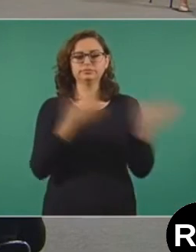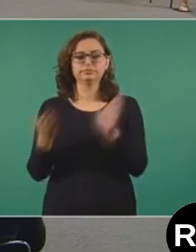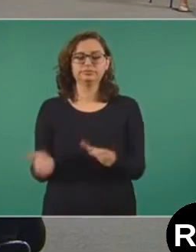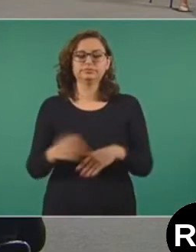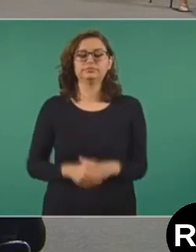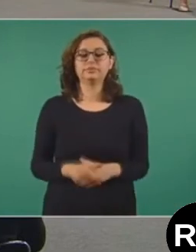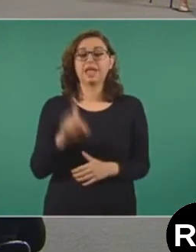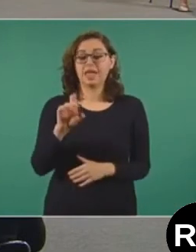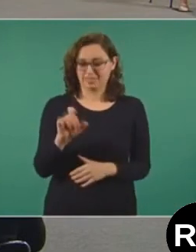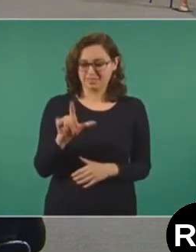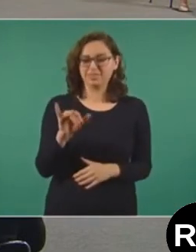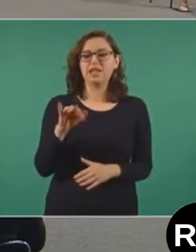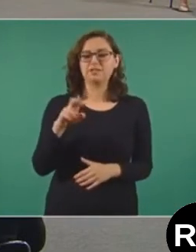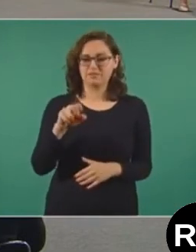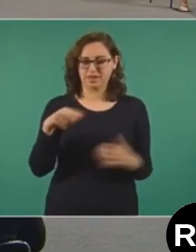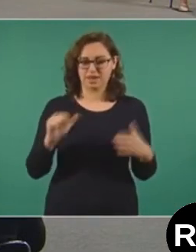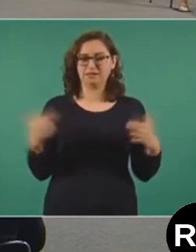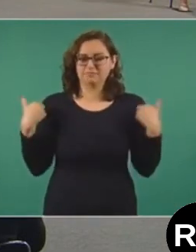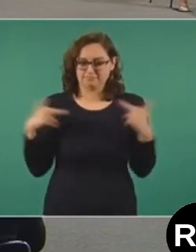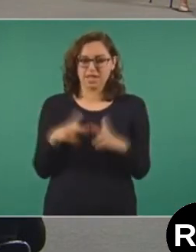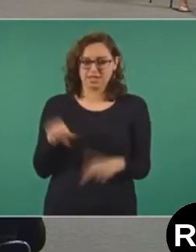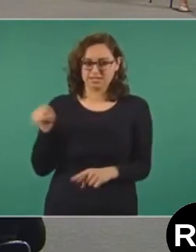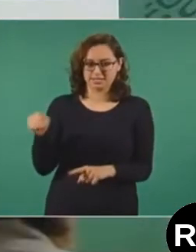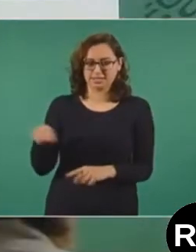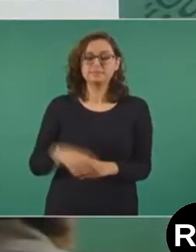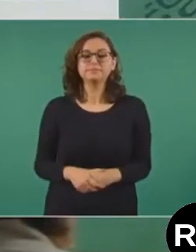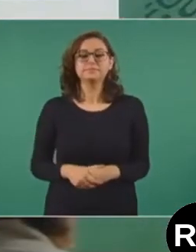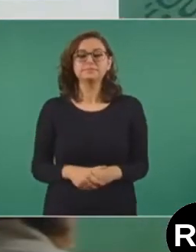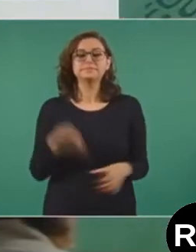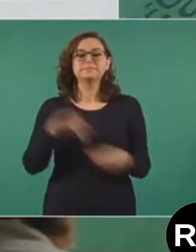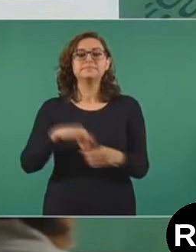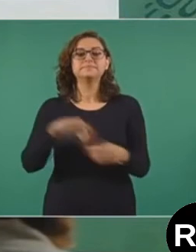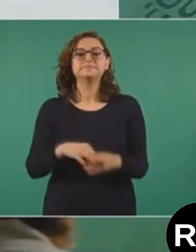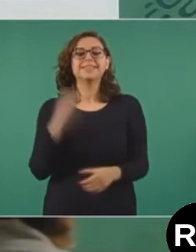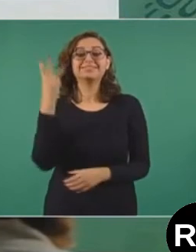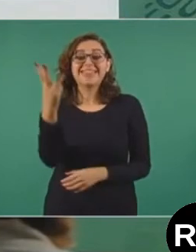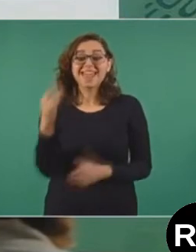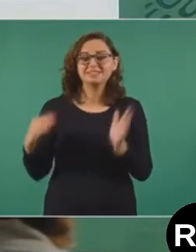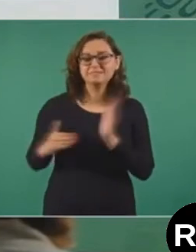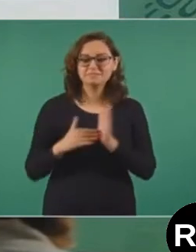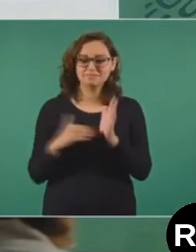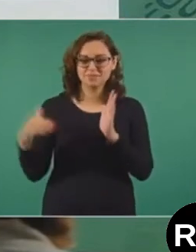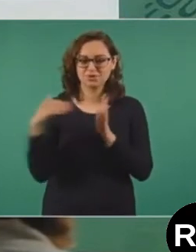Delfina Gómez Álvarez, tres millones